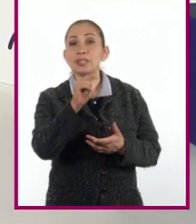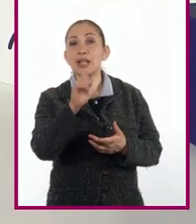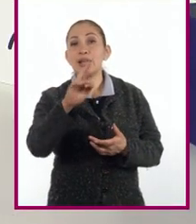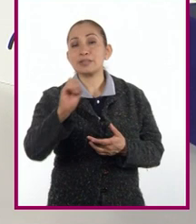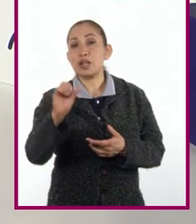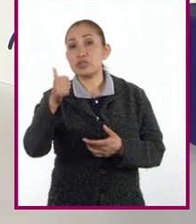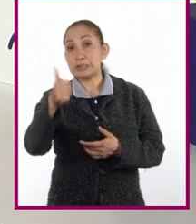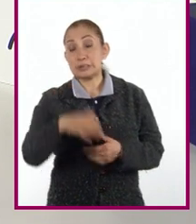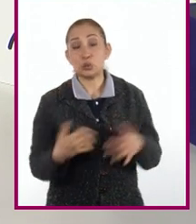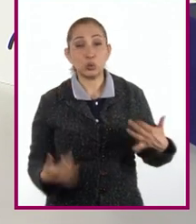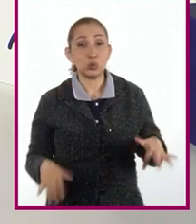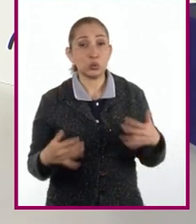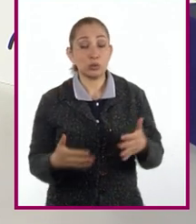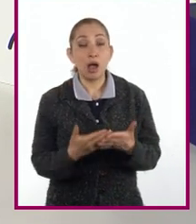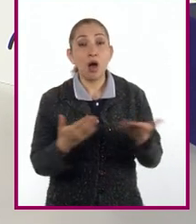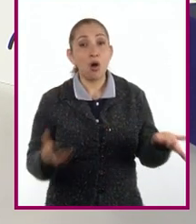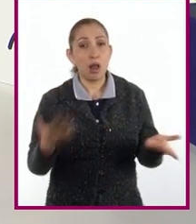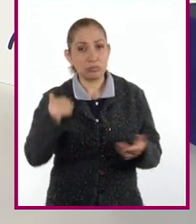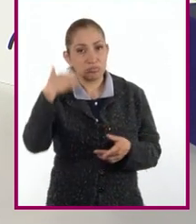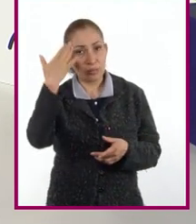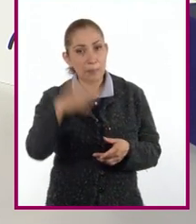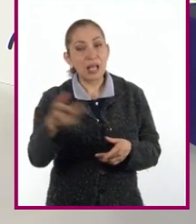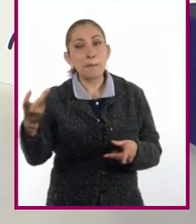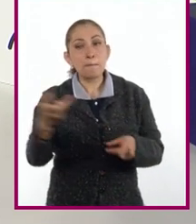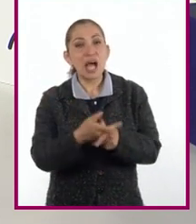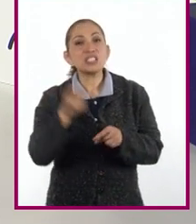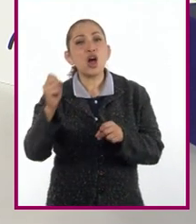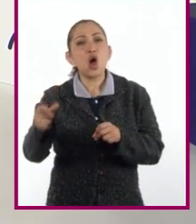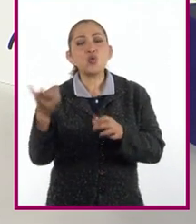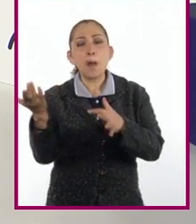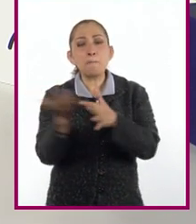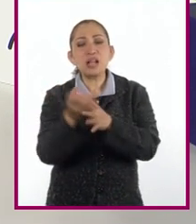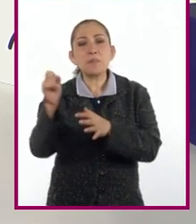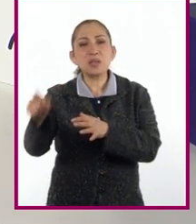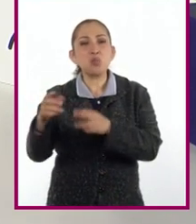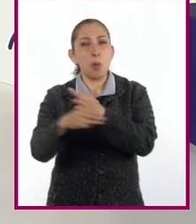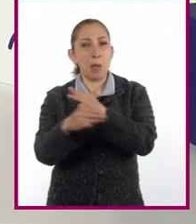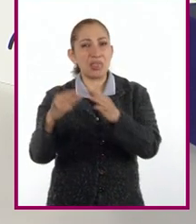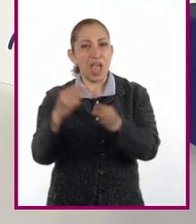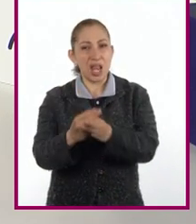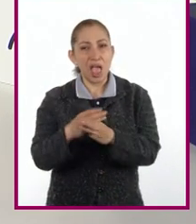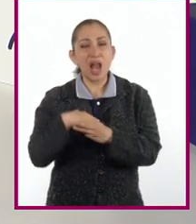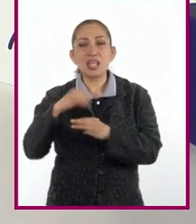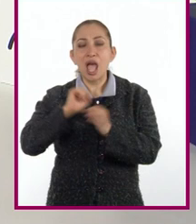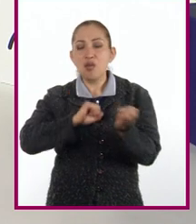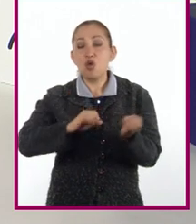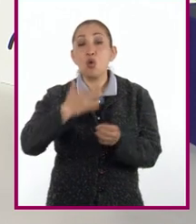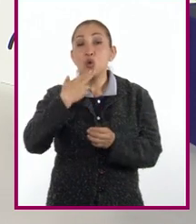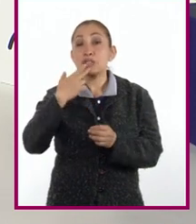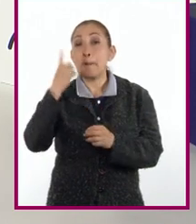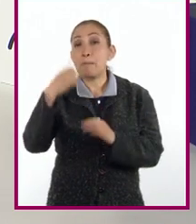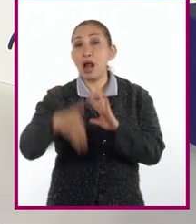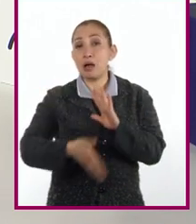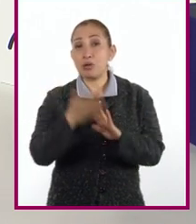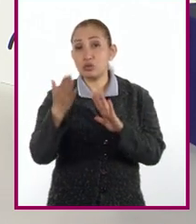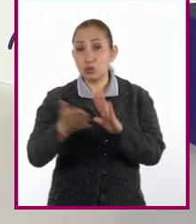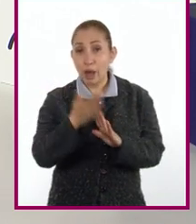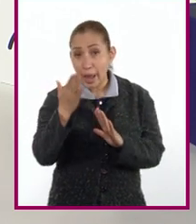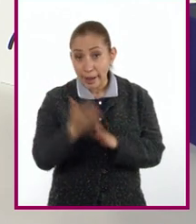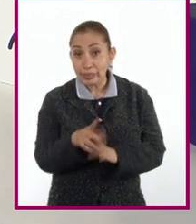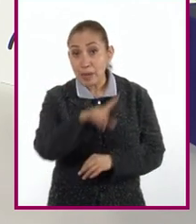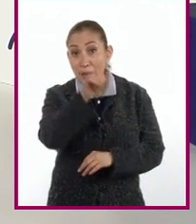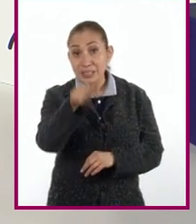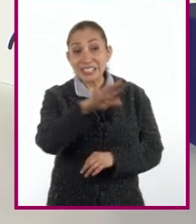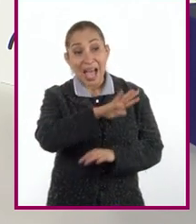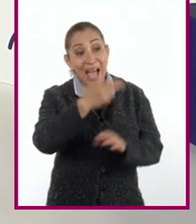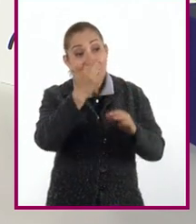TR06. Ahora sabemos lo que sucede con una parte de los materiales que se emplean en la construcción después